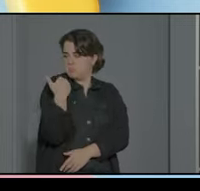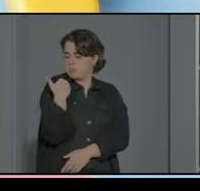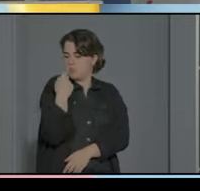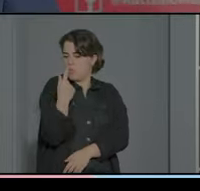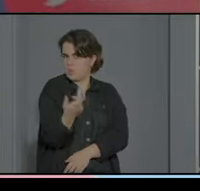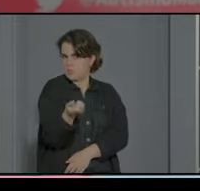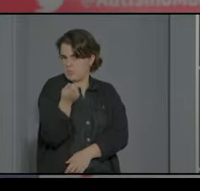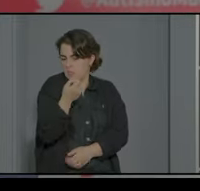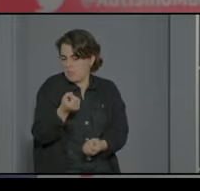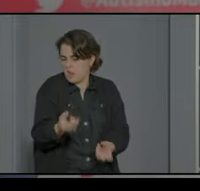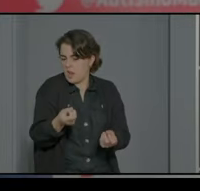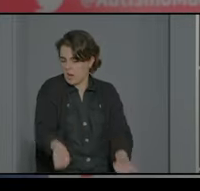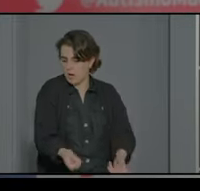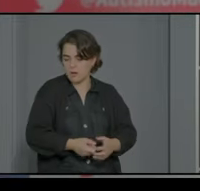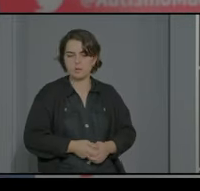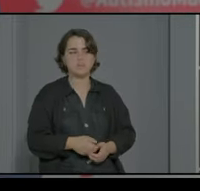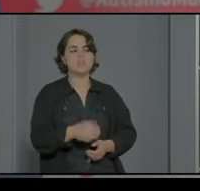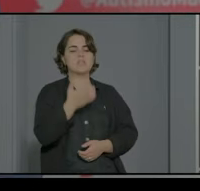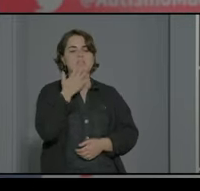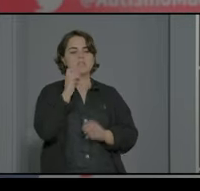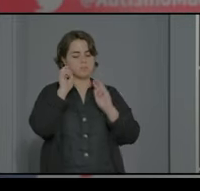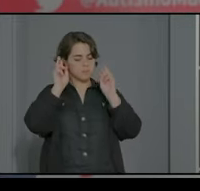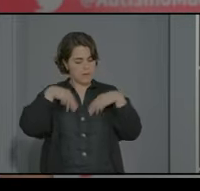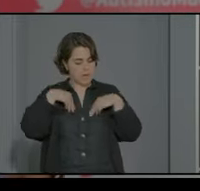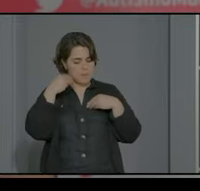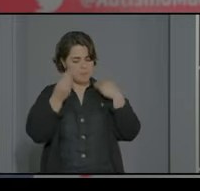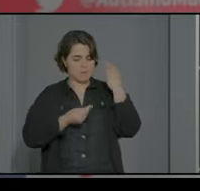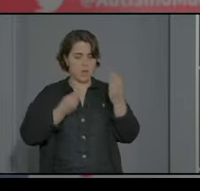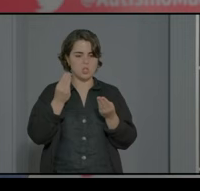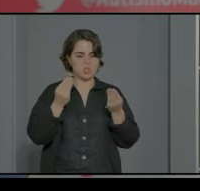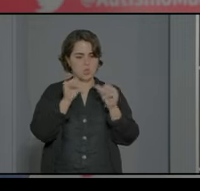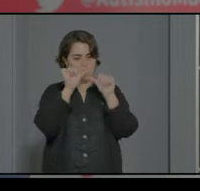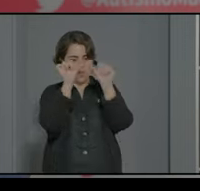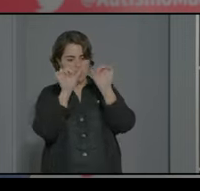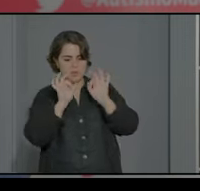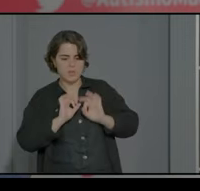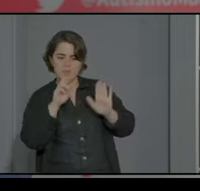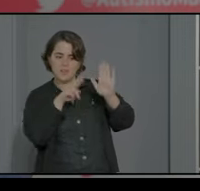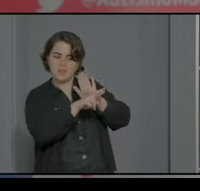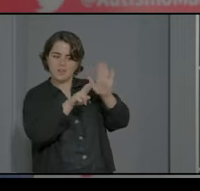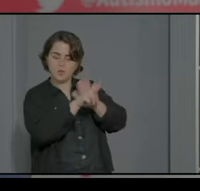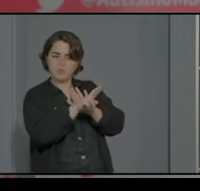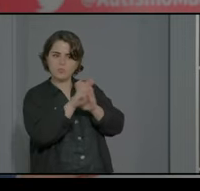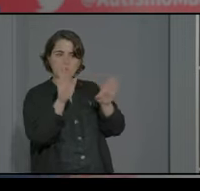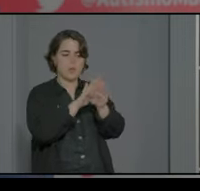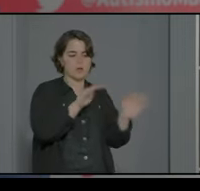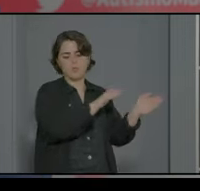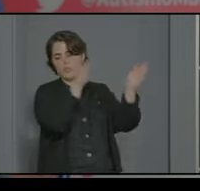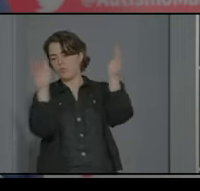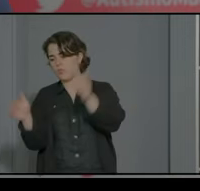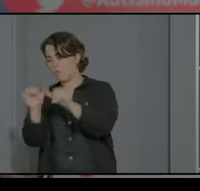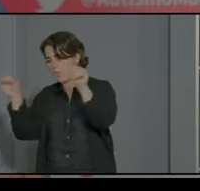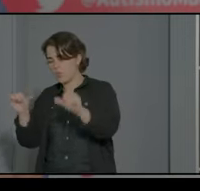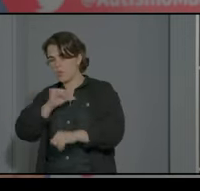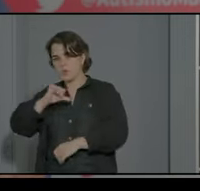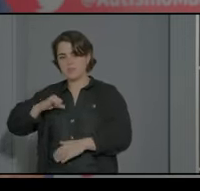cuenta ¿y si nos empezamos a plantear cambiar el modelo de provisión de recursos educativos hacia un modelo personalista en el que